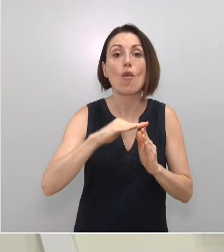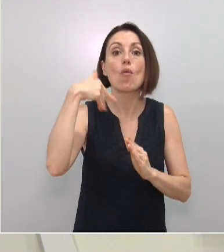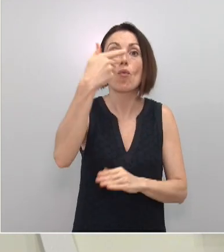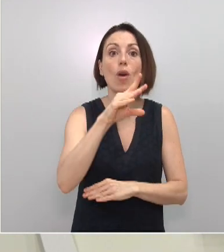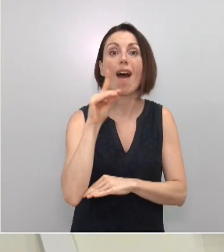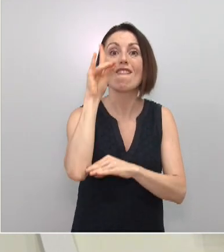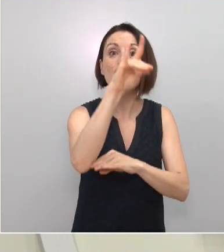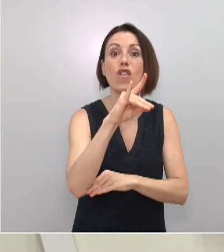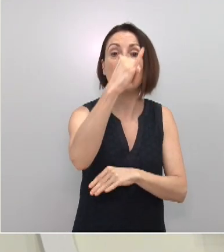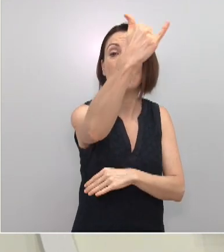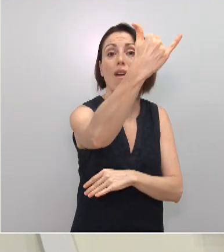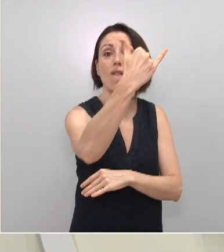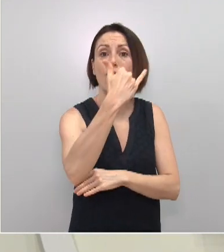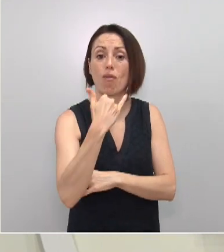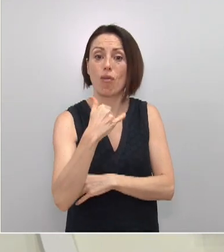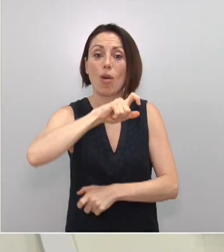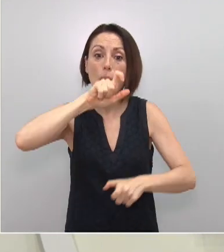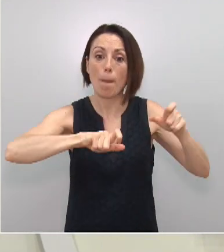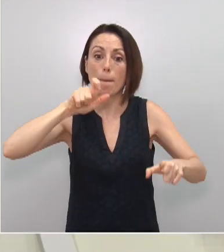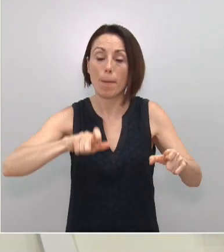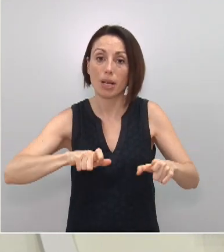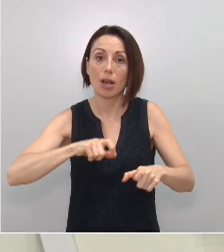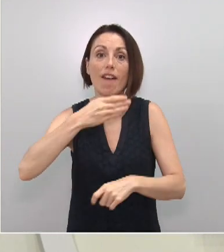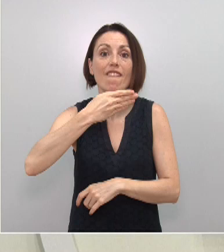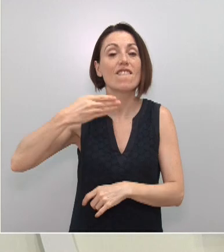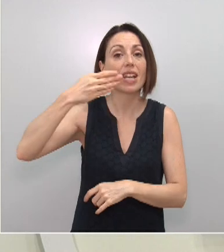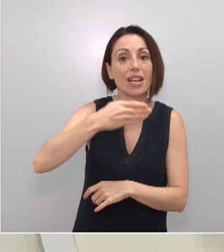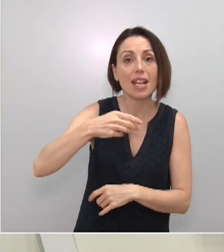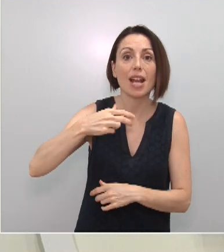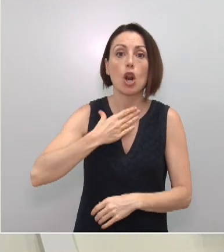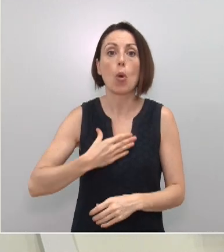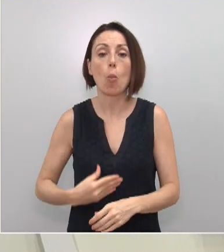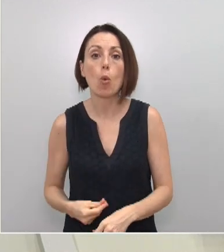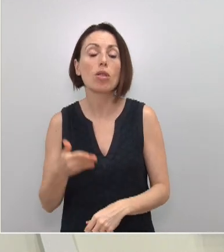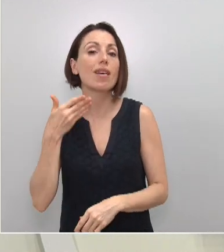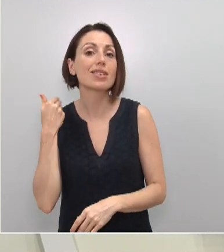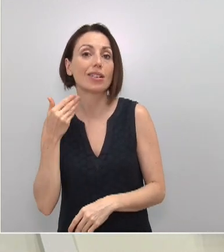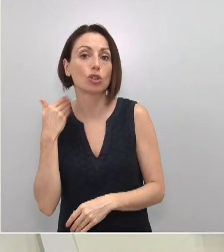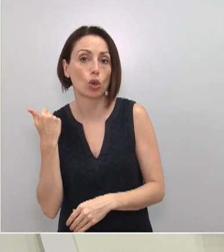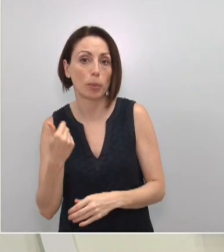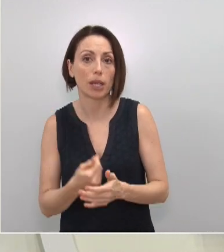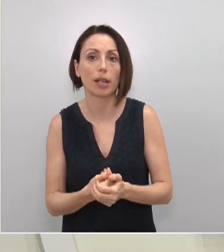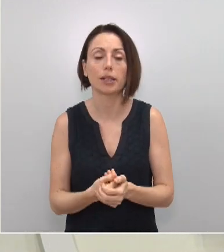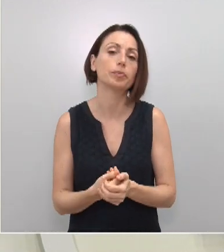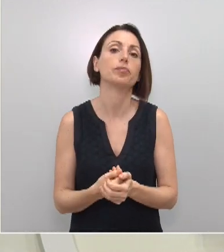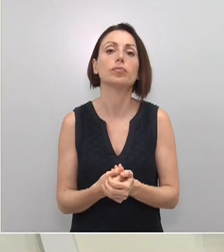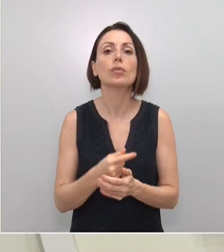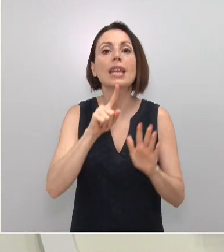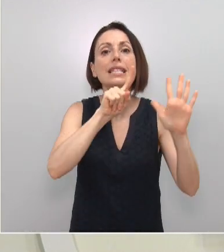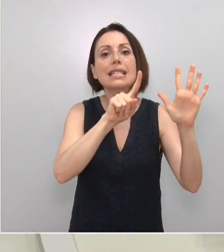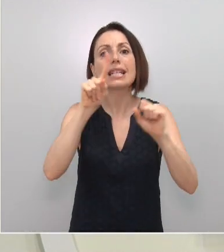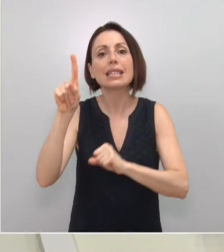Bolivia, con casos activos en los municipios de Beniel, Murcia y Santomera. De los 61 casos